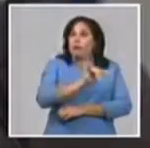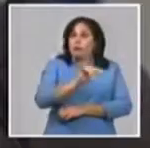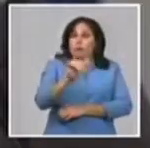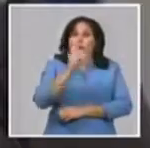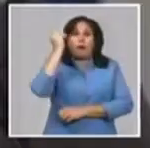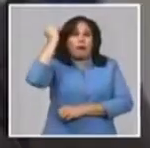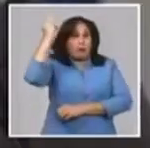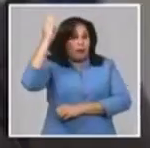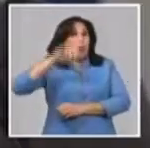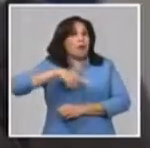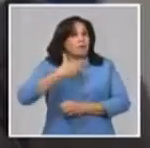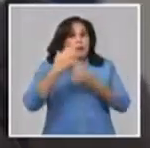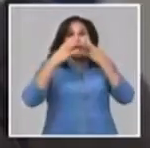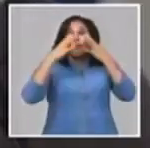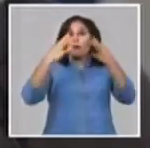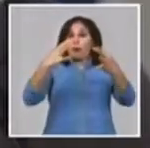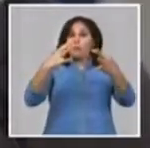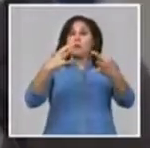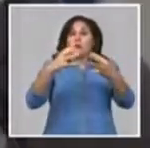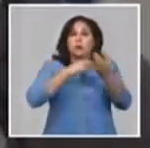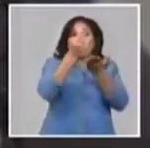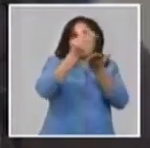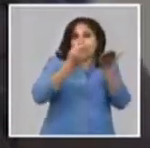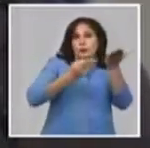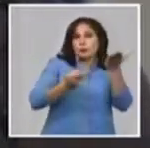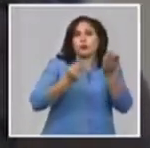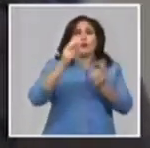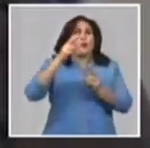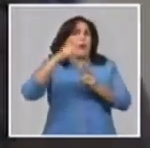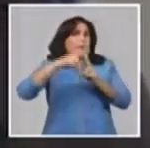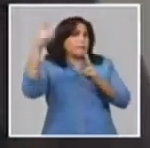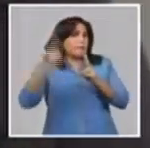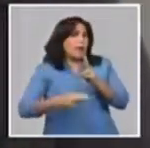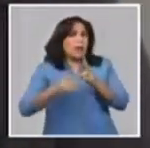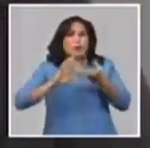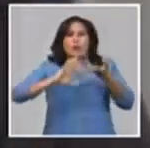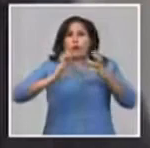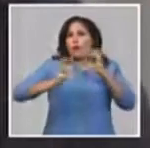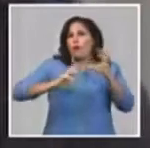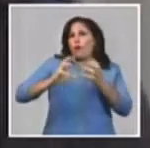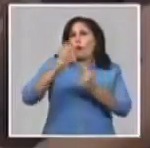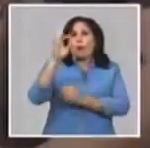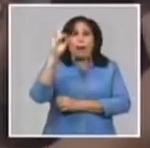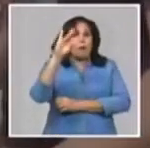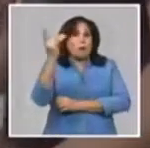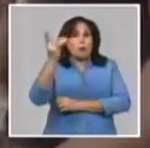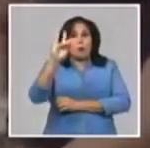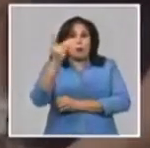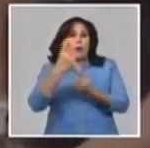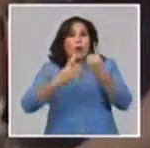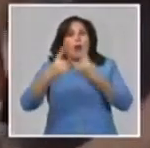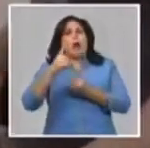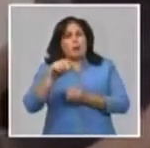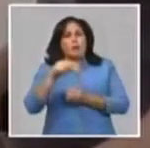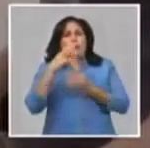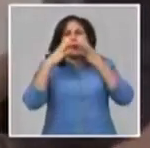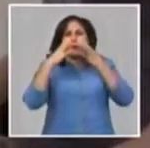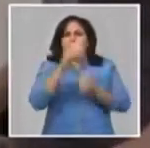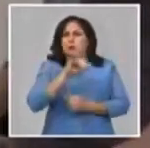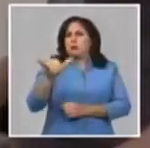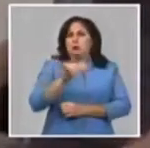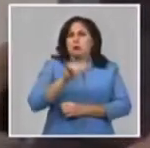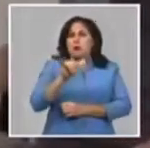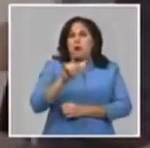de nuestros grandes artistas exponiendo obras de ellos, obras de grandes museos que han